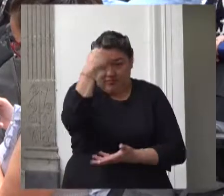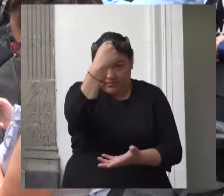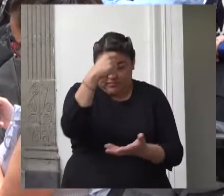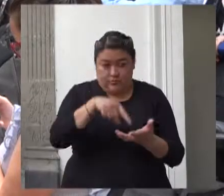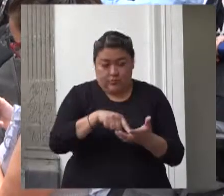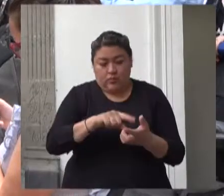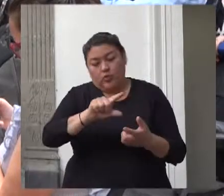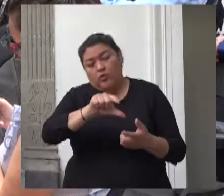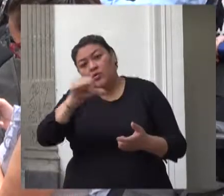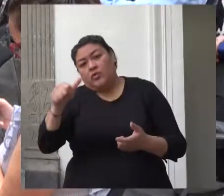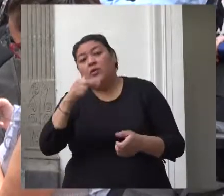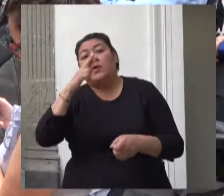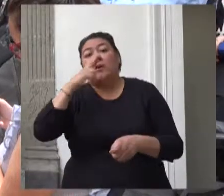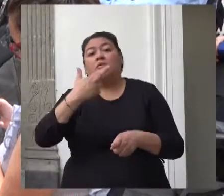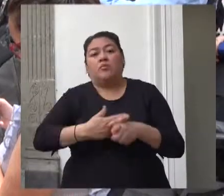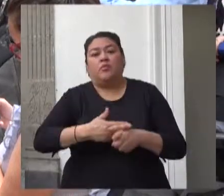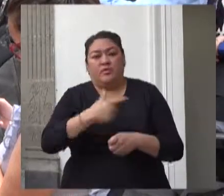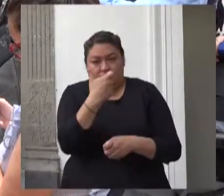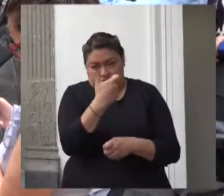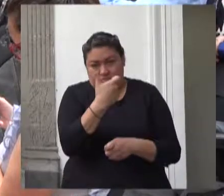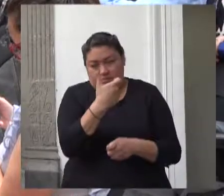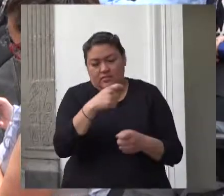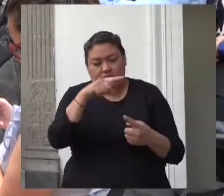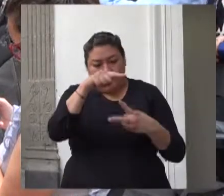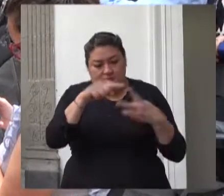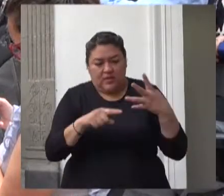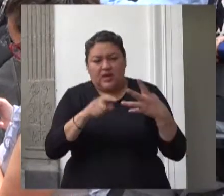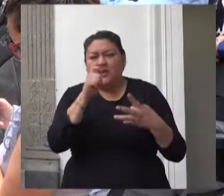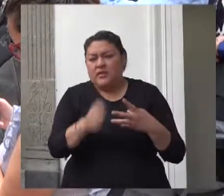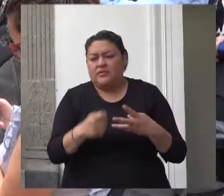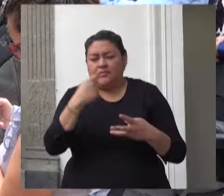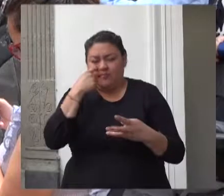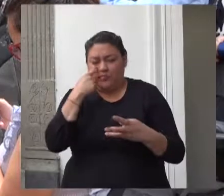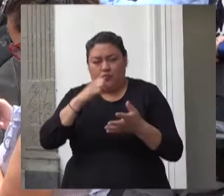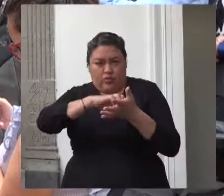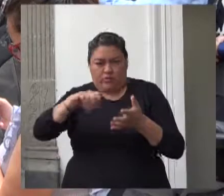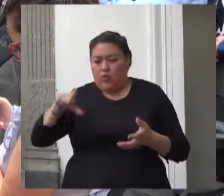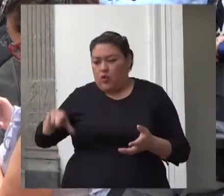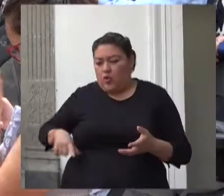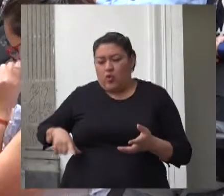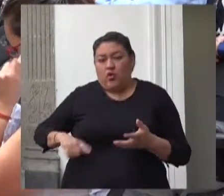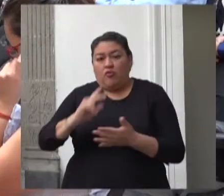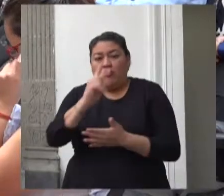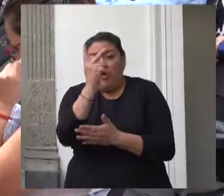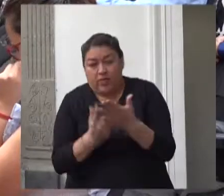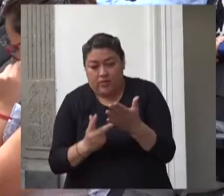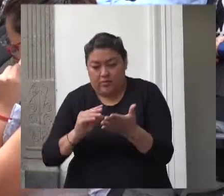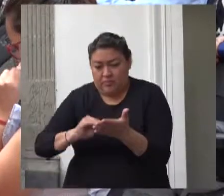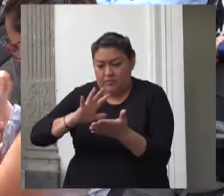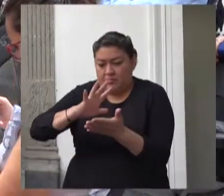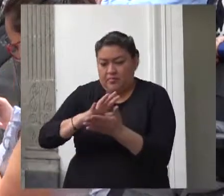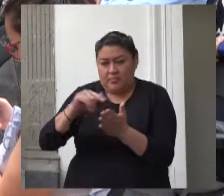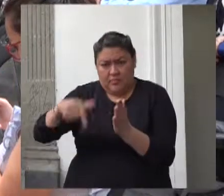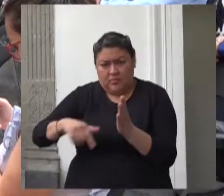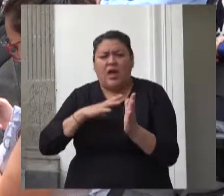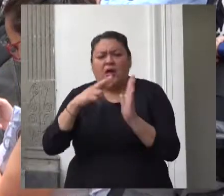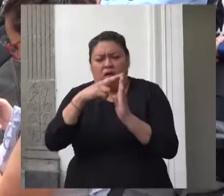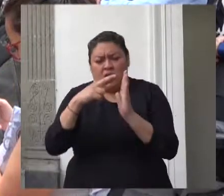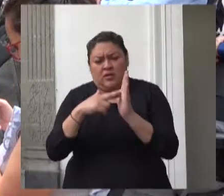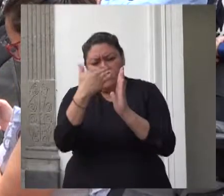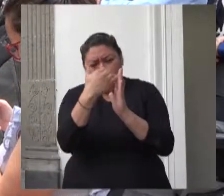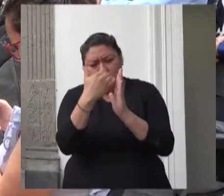responsabilidad hacendaria los programas sujetos a reglas de operación deben obtener